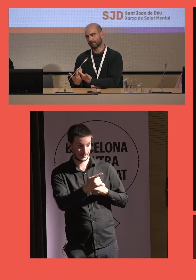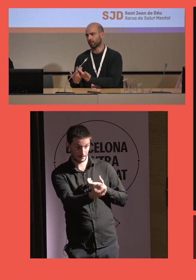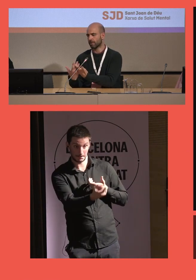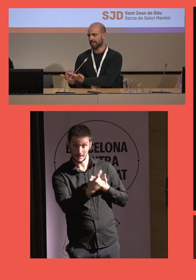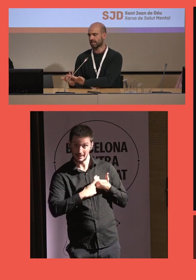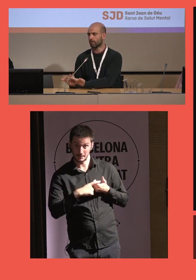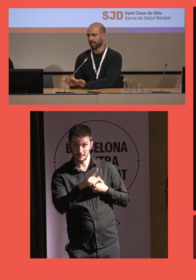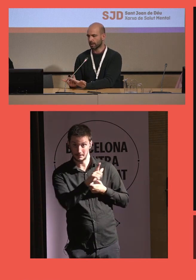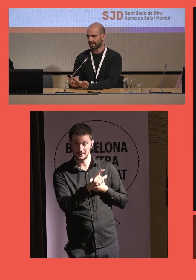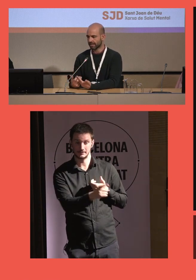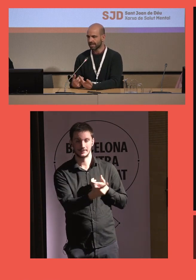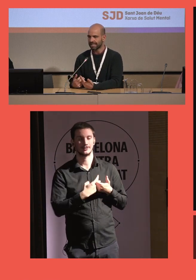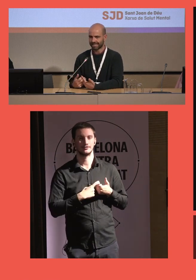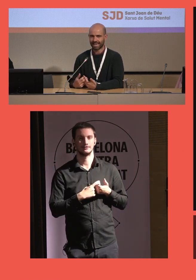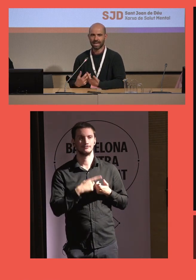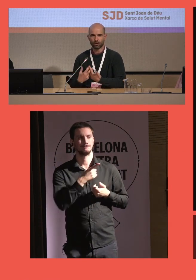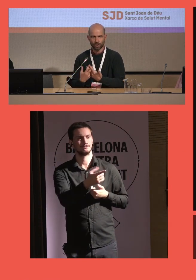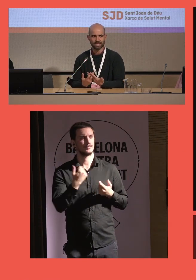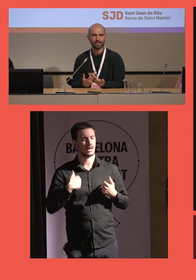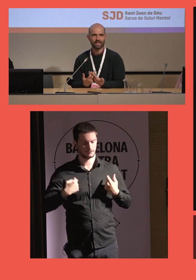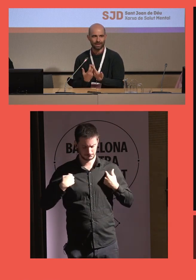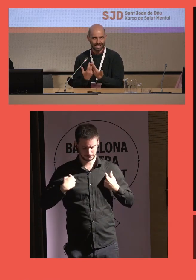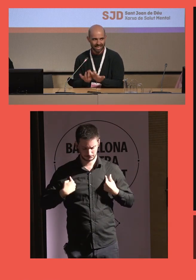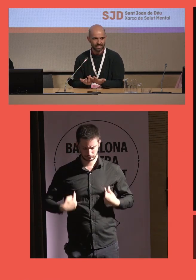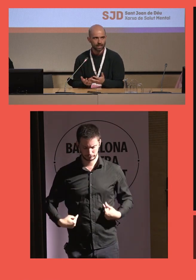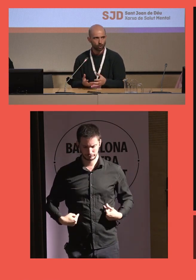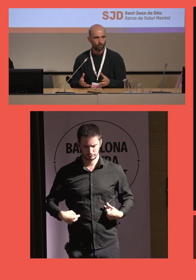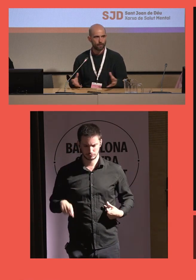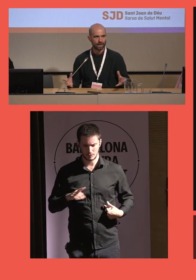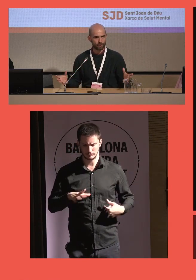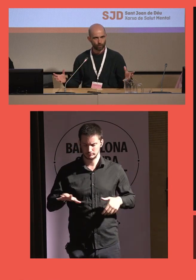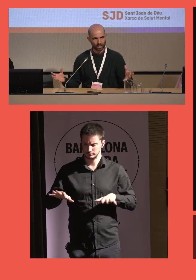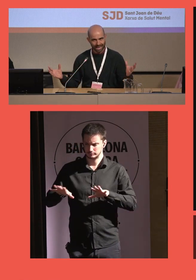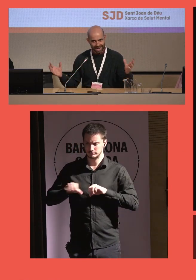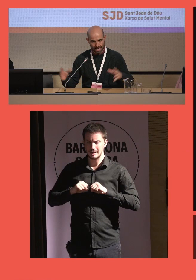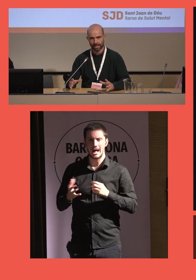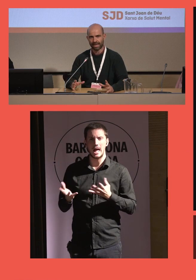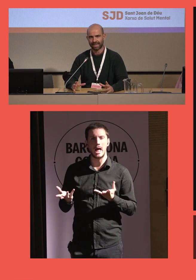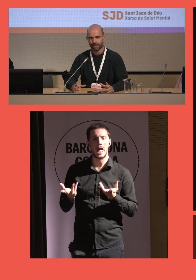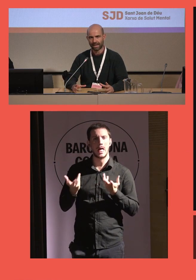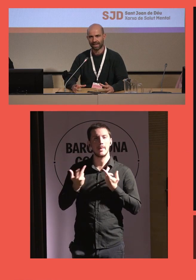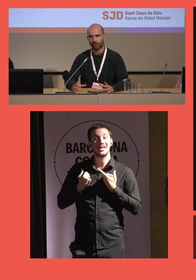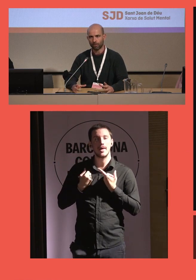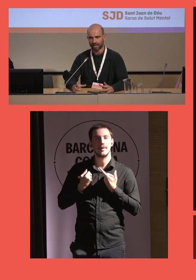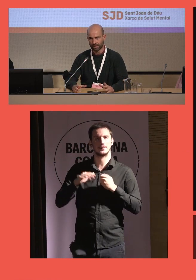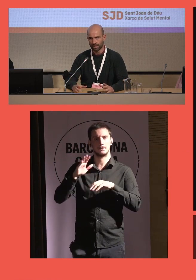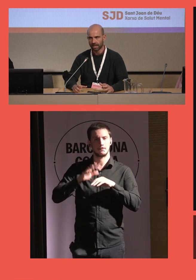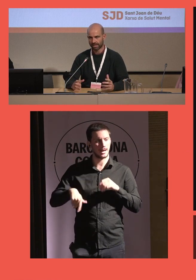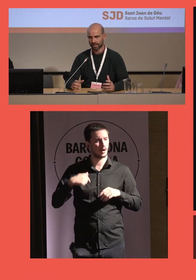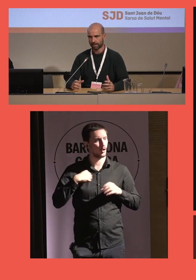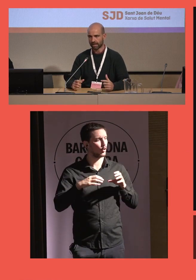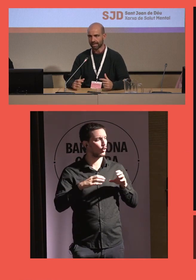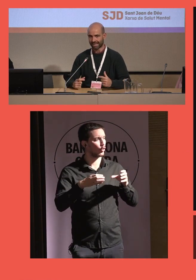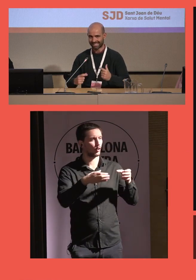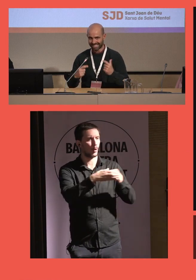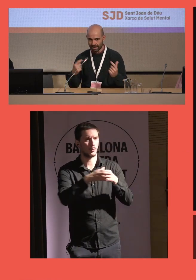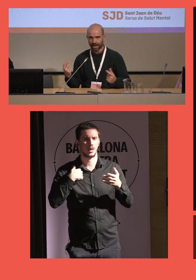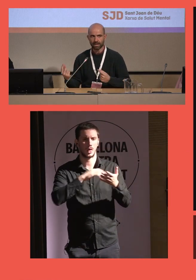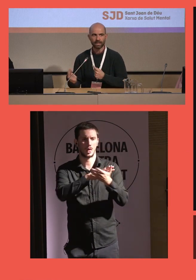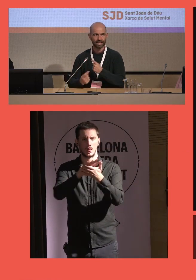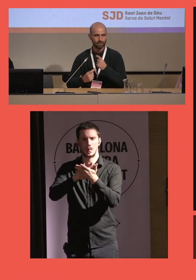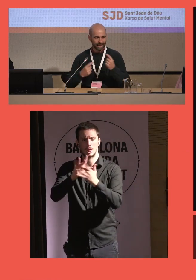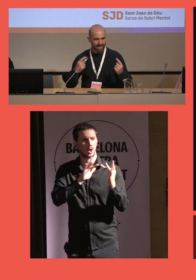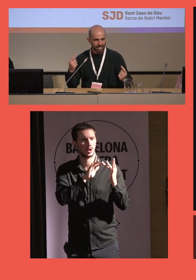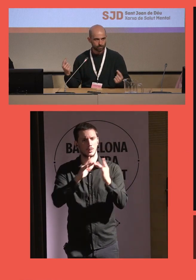y los participantes tengan las suficientes habilidades como para poder enraizar en la comunidad. Es decir, que